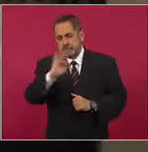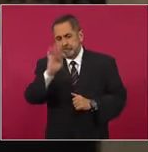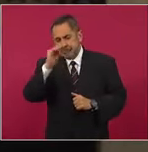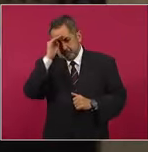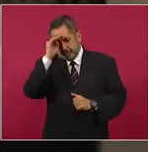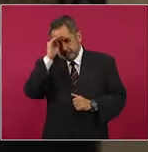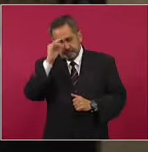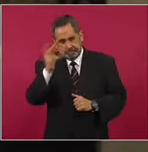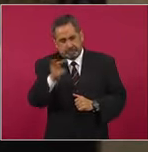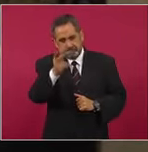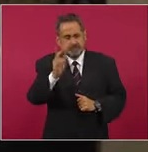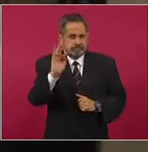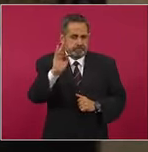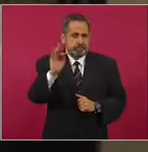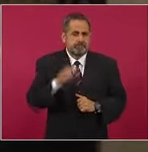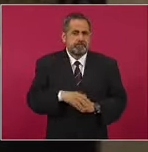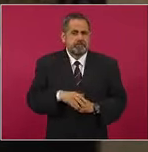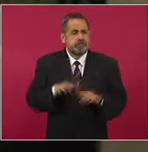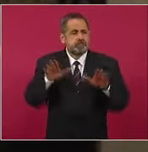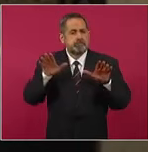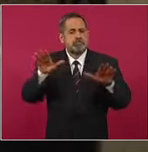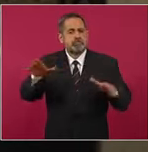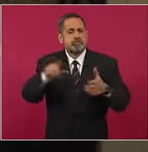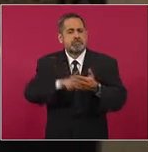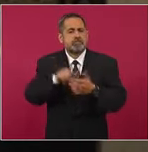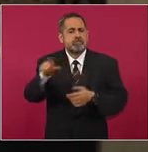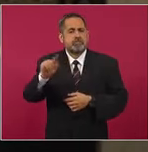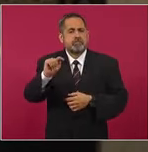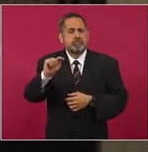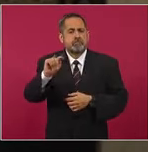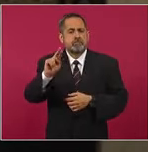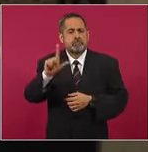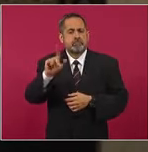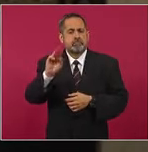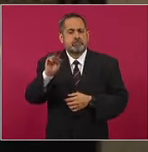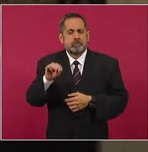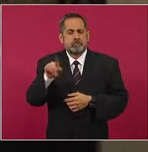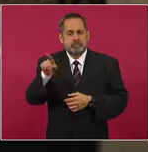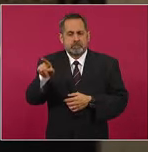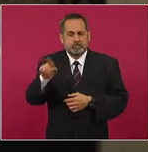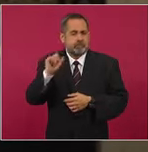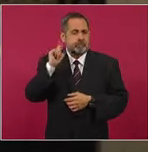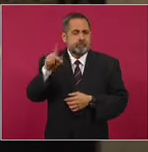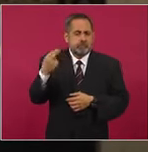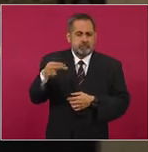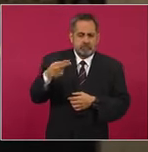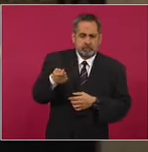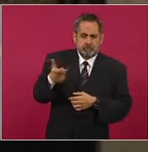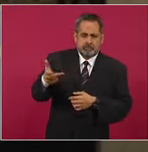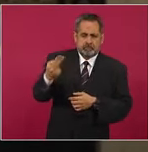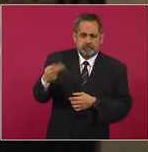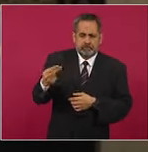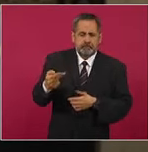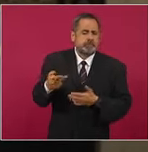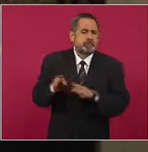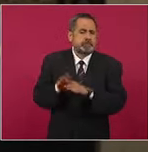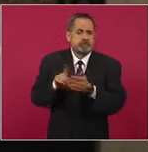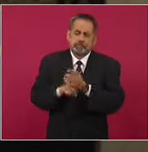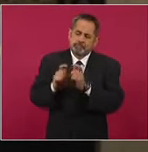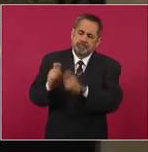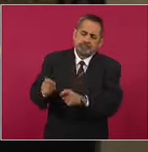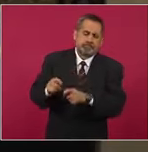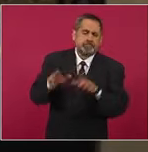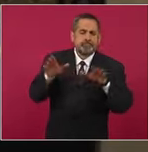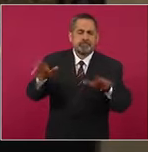con respecto al aeropuerto de Tulum, ¿se ha pensado en algún nombre? ¿Ya tienen asignado algún